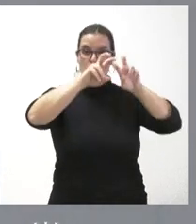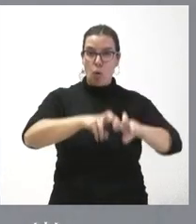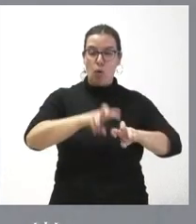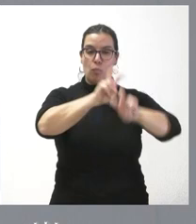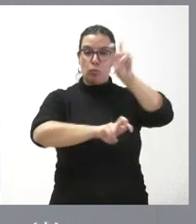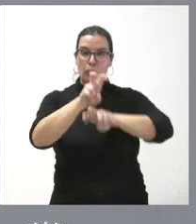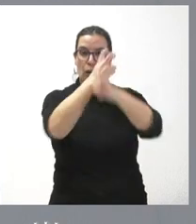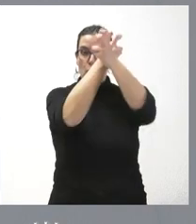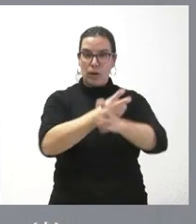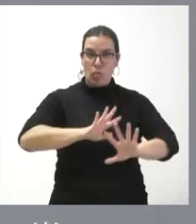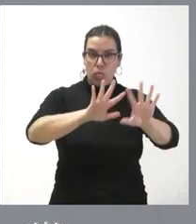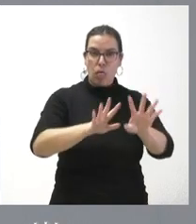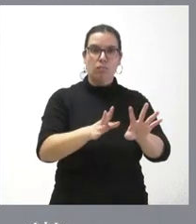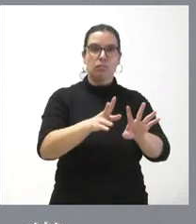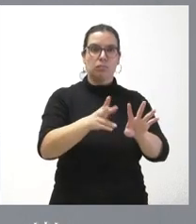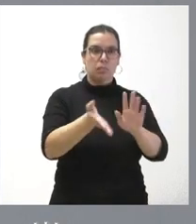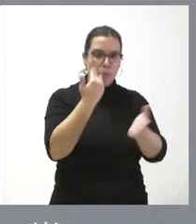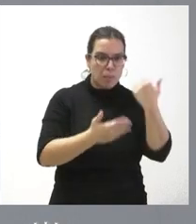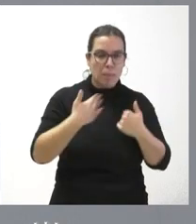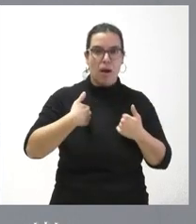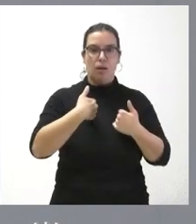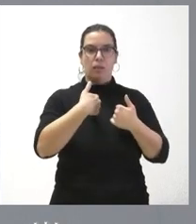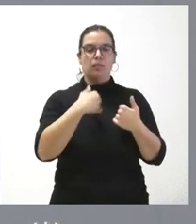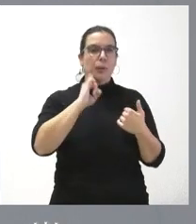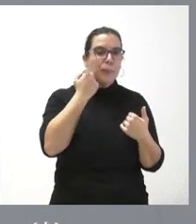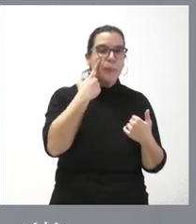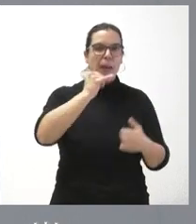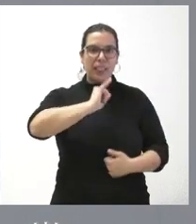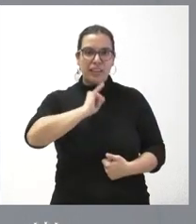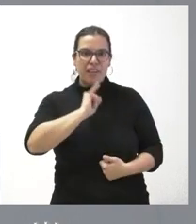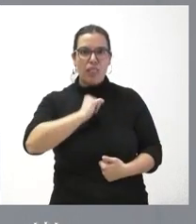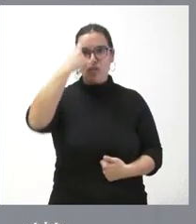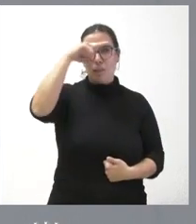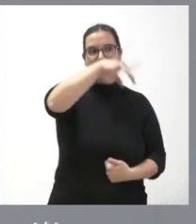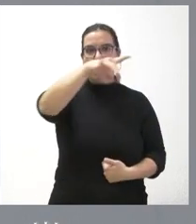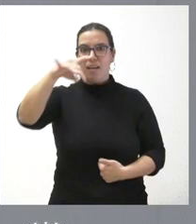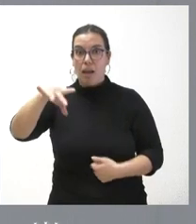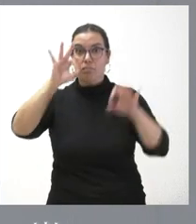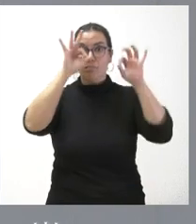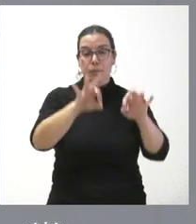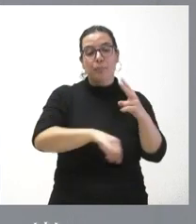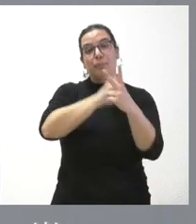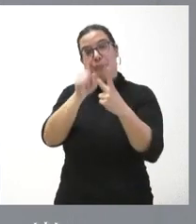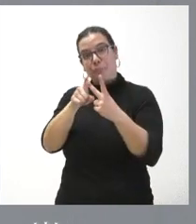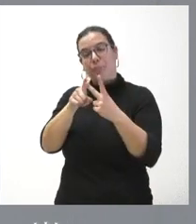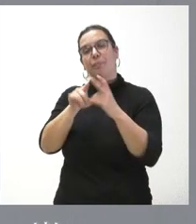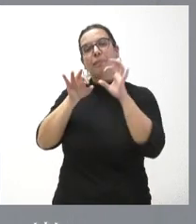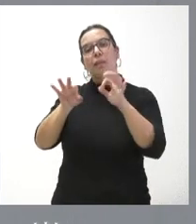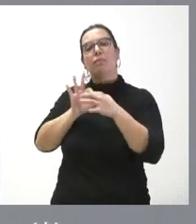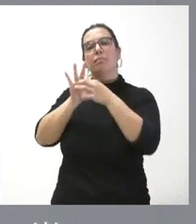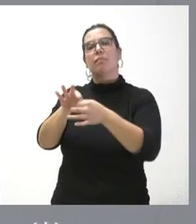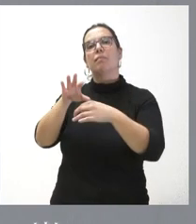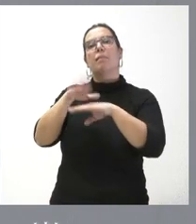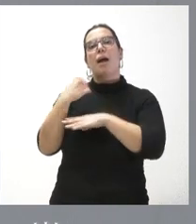y todos los procesos relacionados con este aspecto que nosotros apoyamos y, en segundo lugar, un segundo bloque, es el que tiene que ver